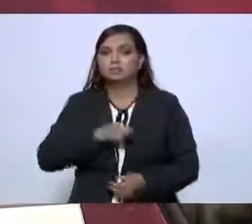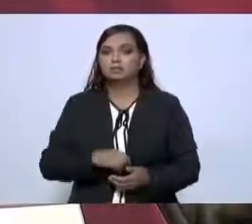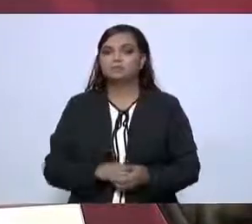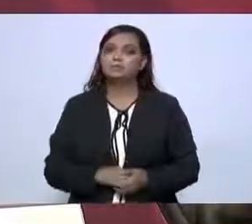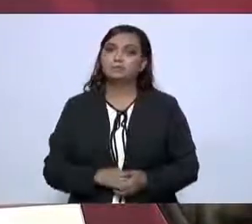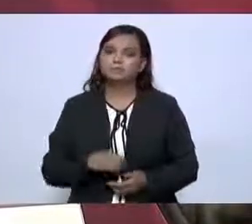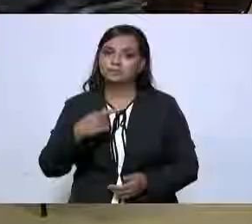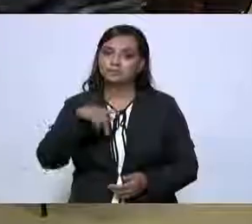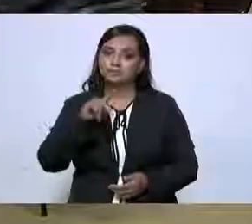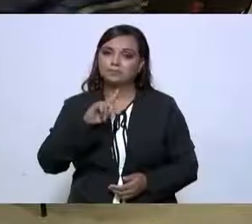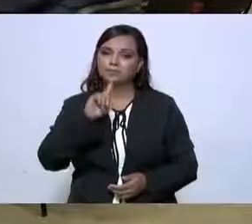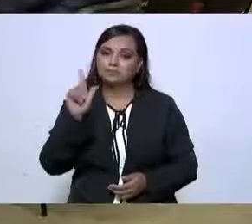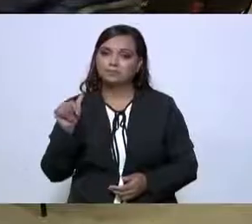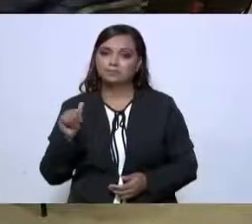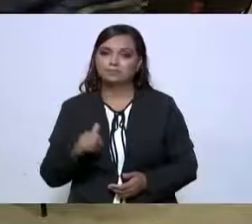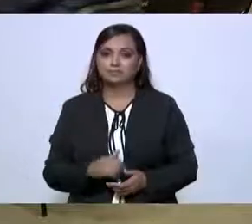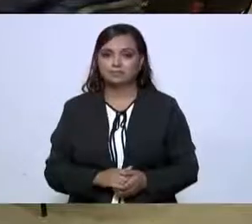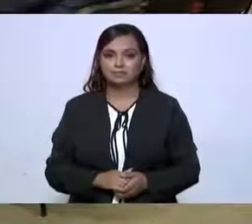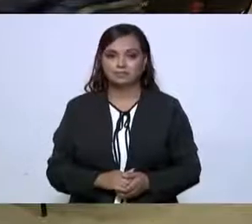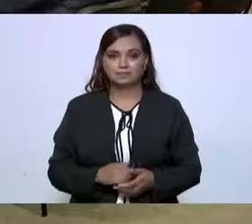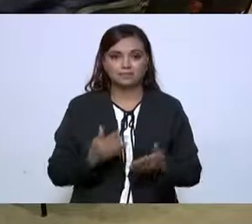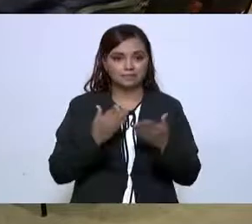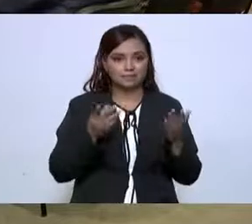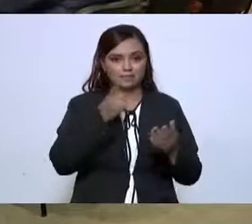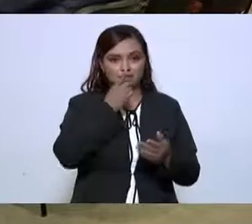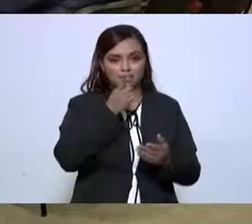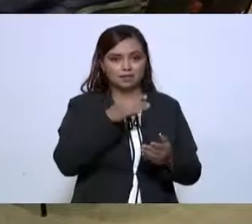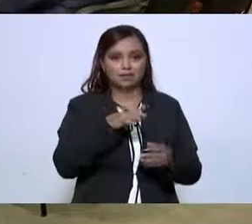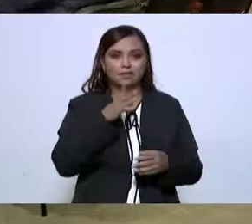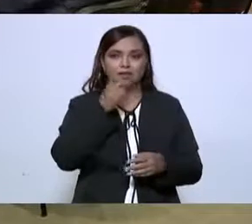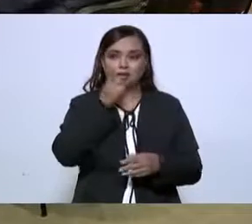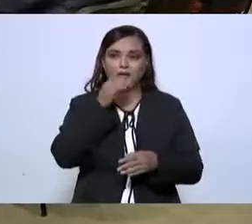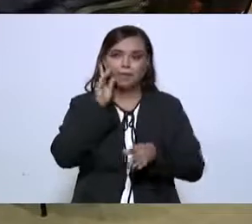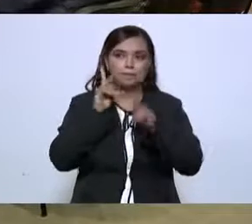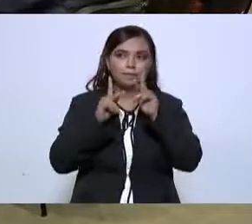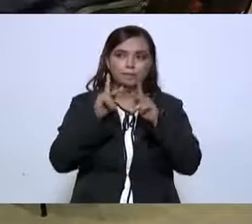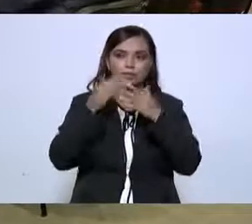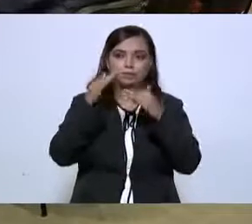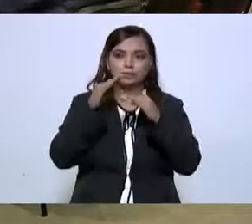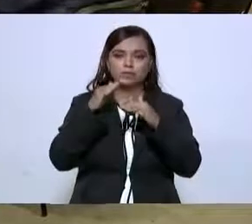Y bueno, todavía se escucha la rechifla.